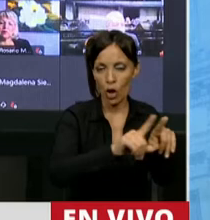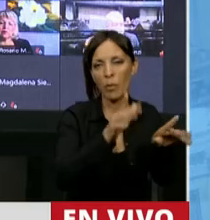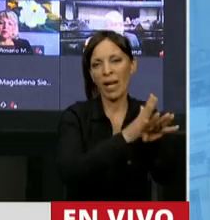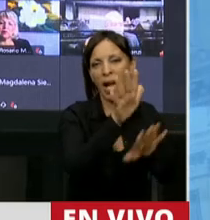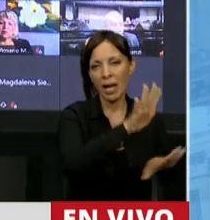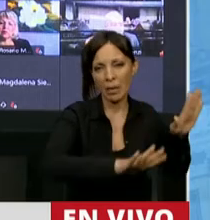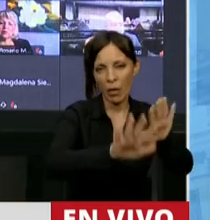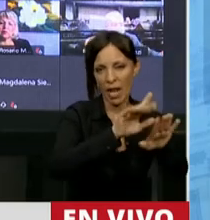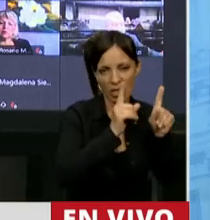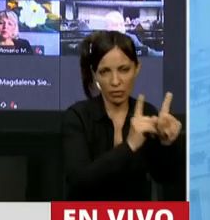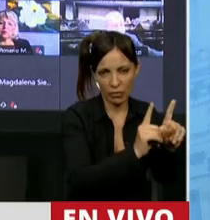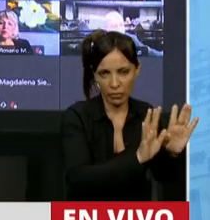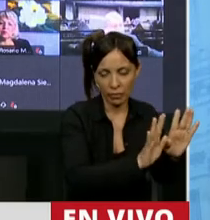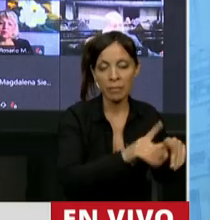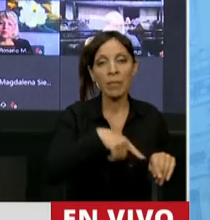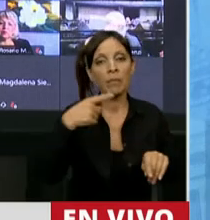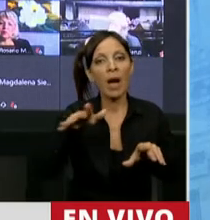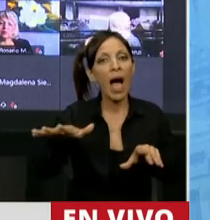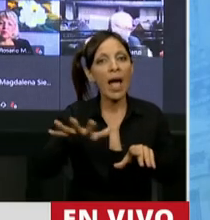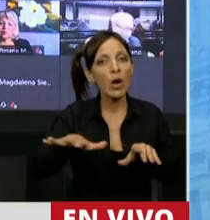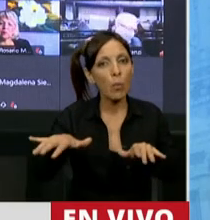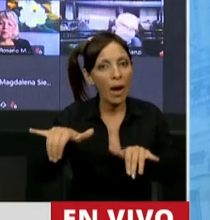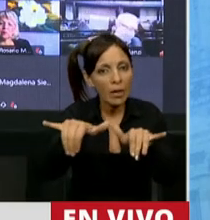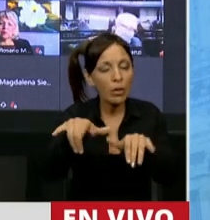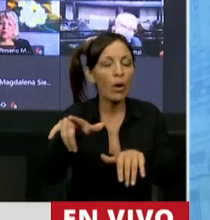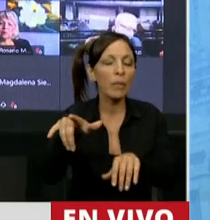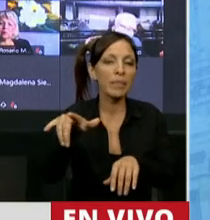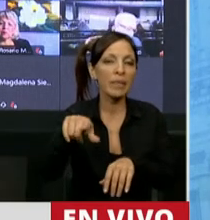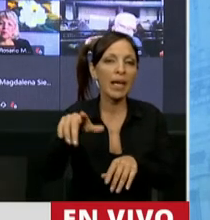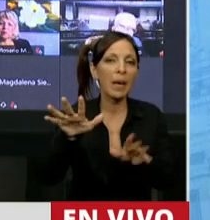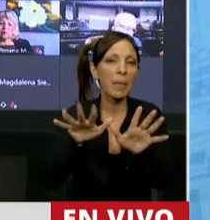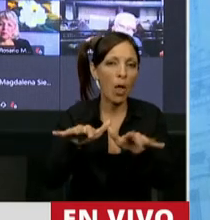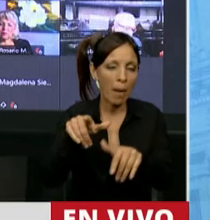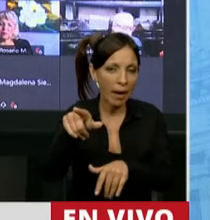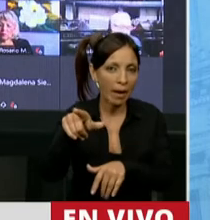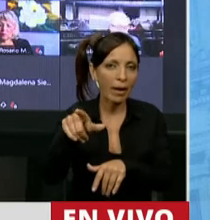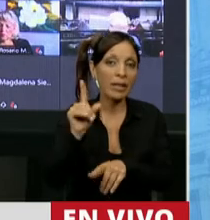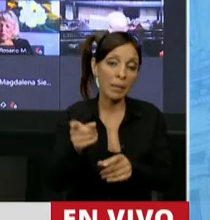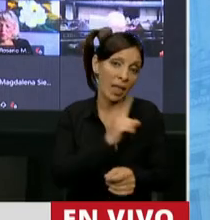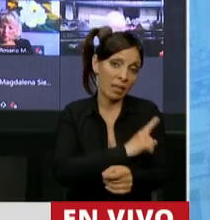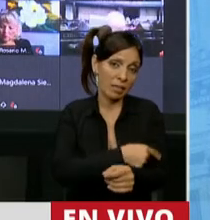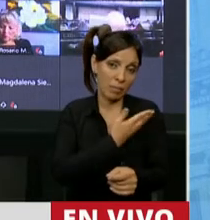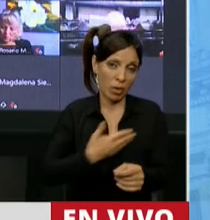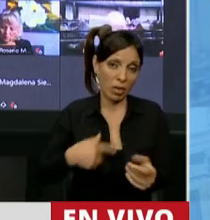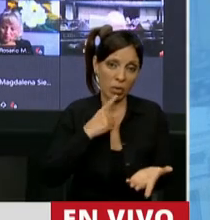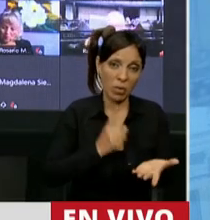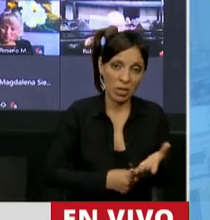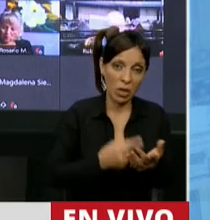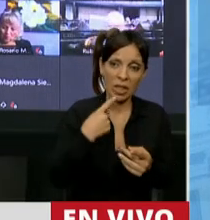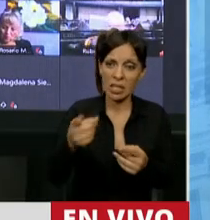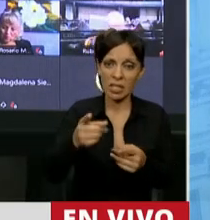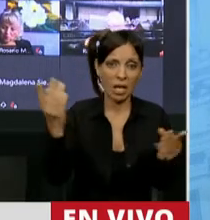y el Palomar que por otra decisión del mismo Ejecutivo se ha decidido no